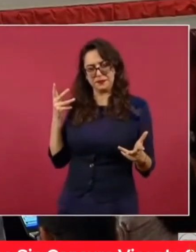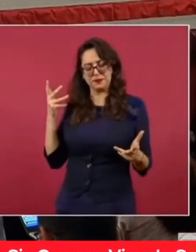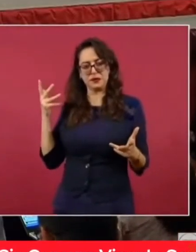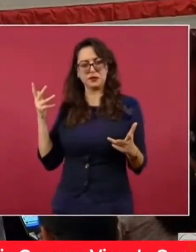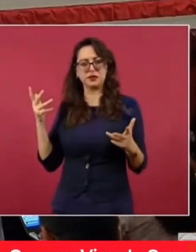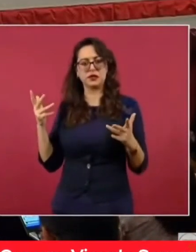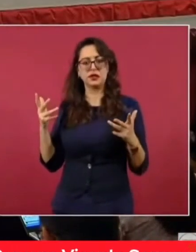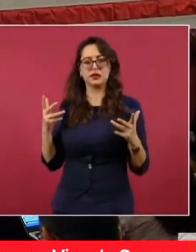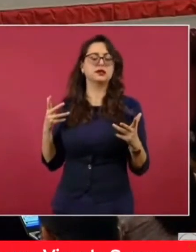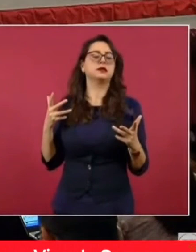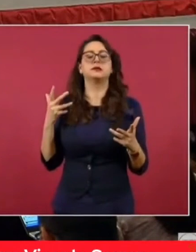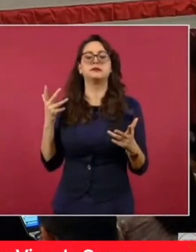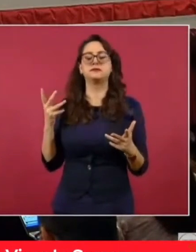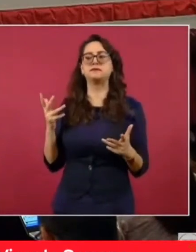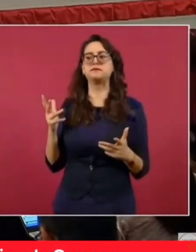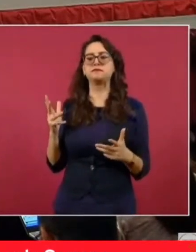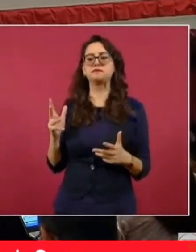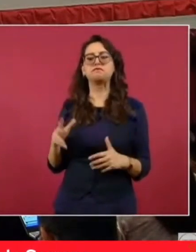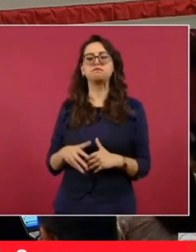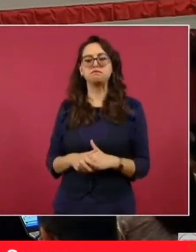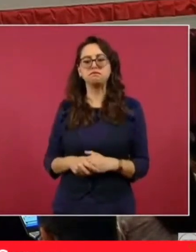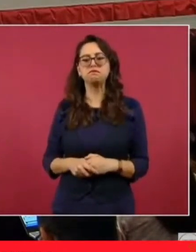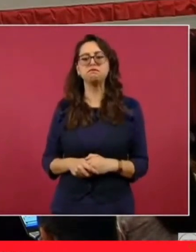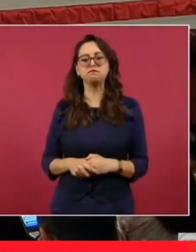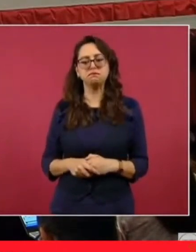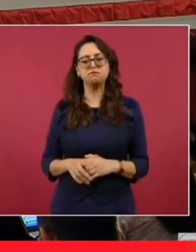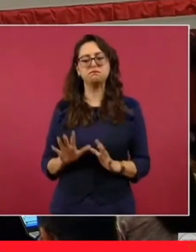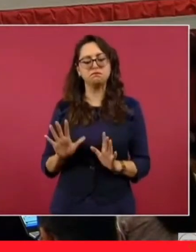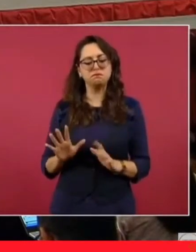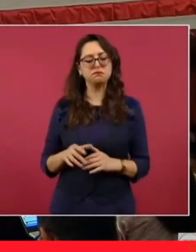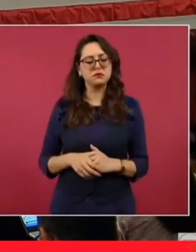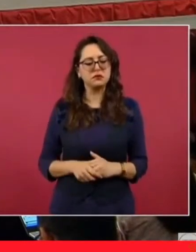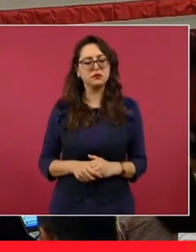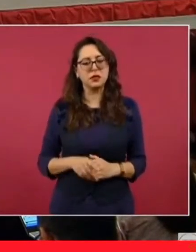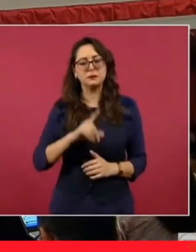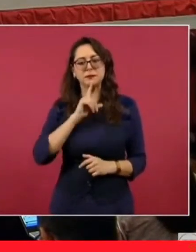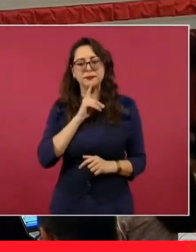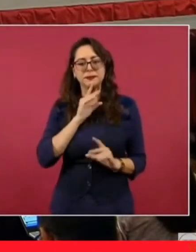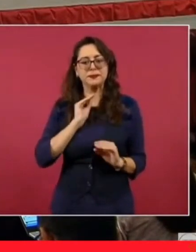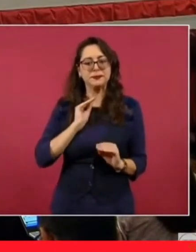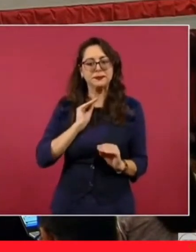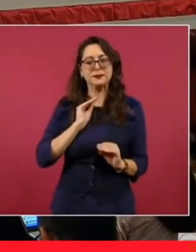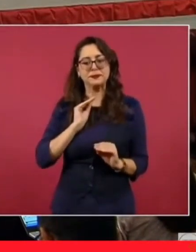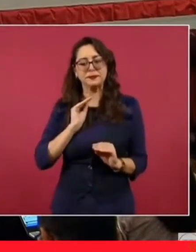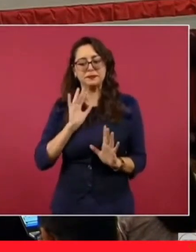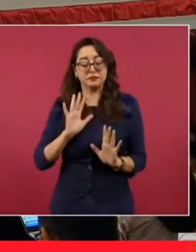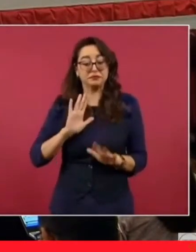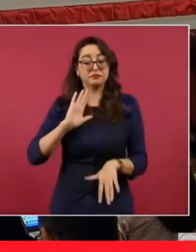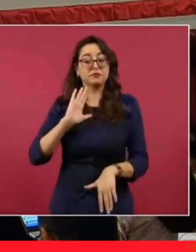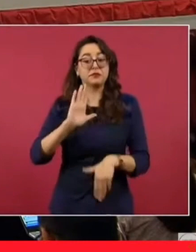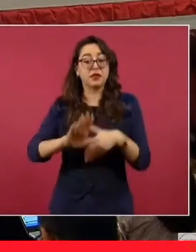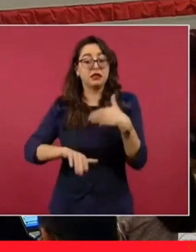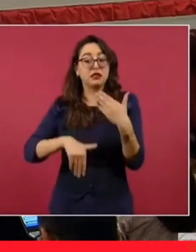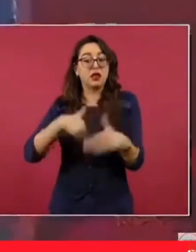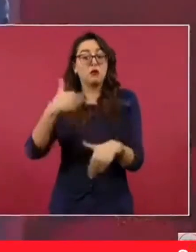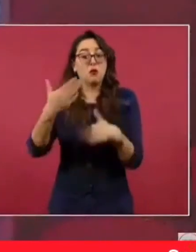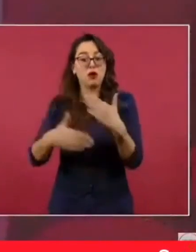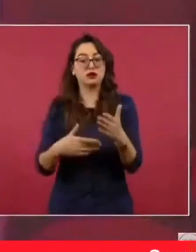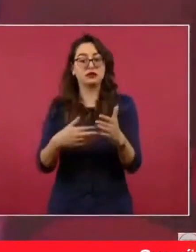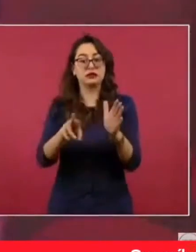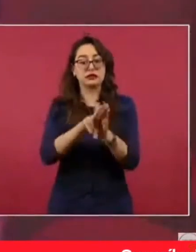reportaje en Nexos, la revista de Aguilar Camino, y eso también me llamó mucho la atención.